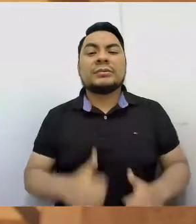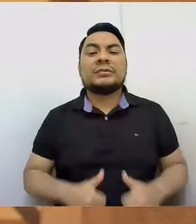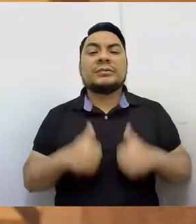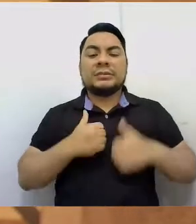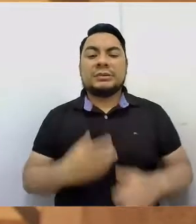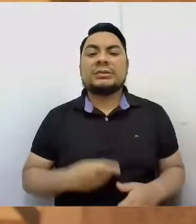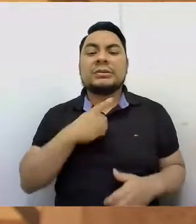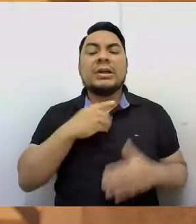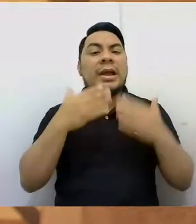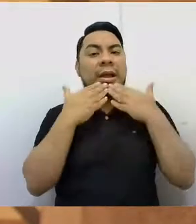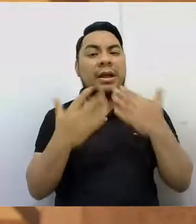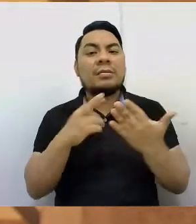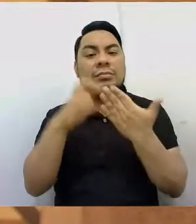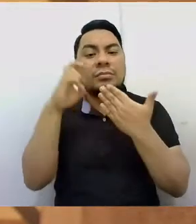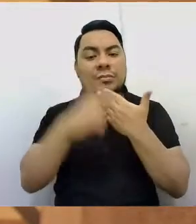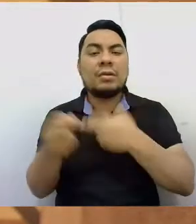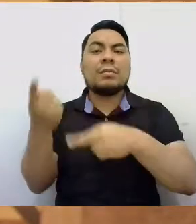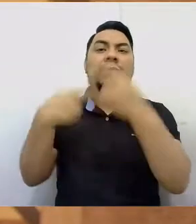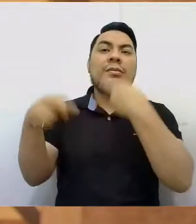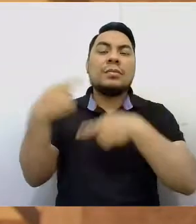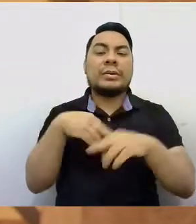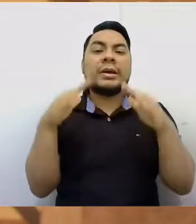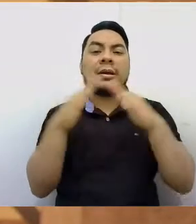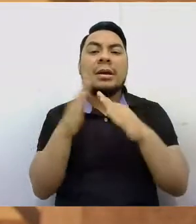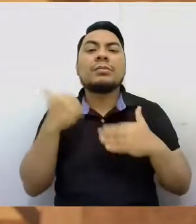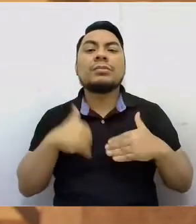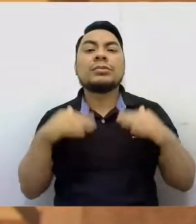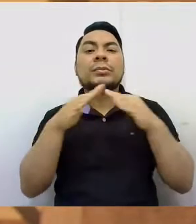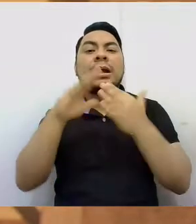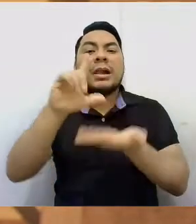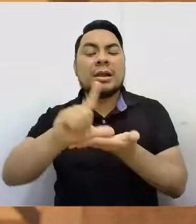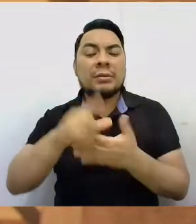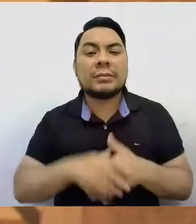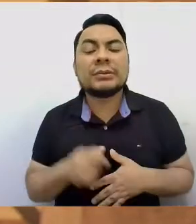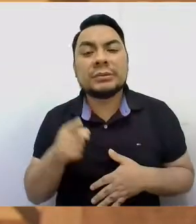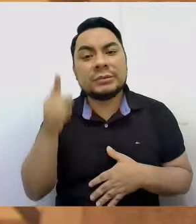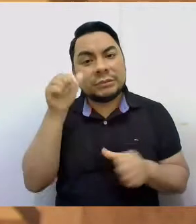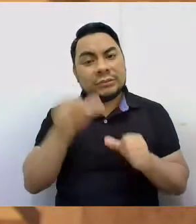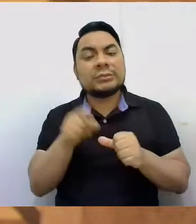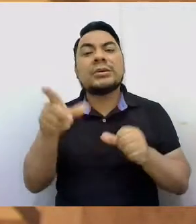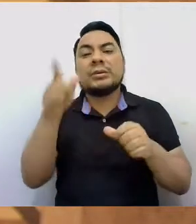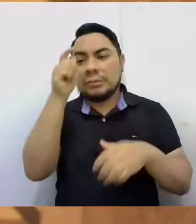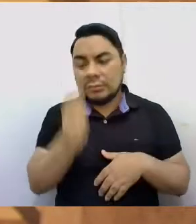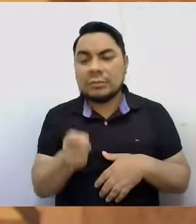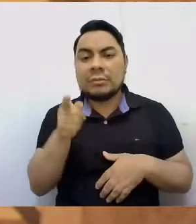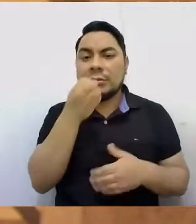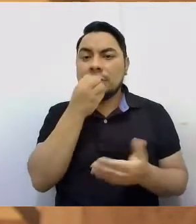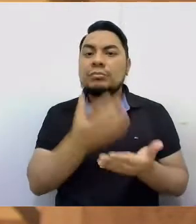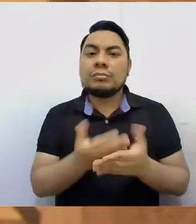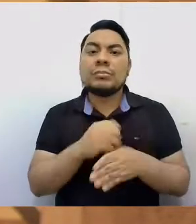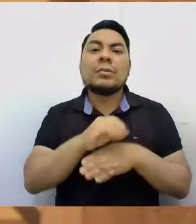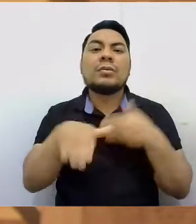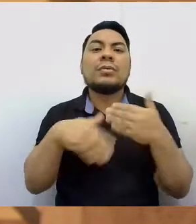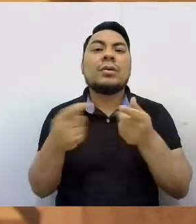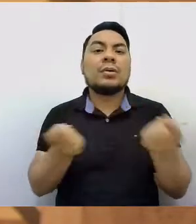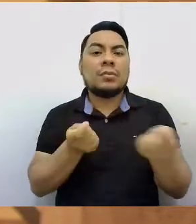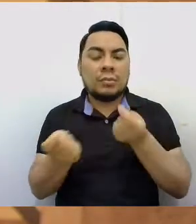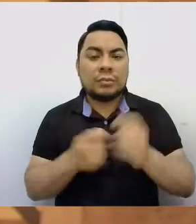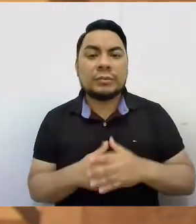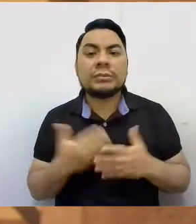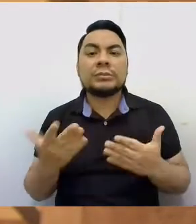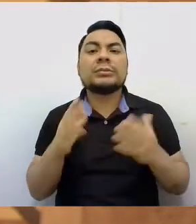programa Volver a Casa de la Municipalidad de Lima, el cual ha sido reconocido como buena práctica gubernamental en la categoría